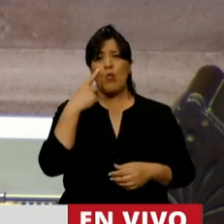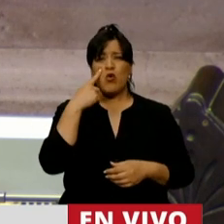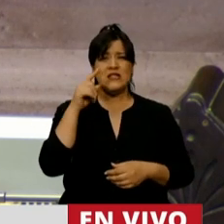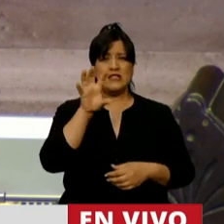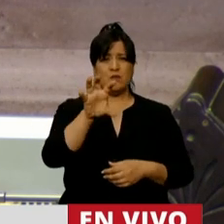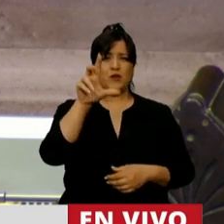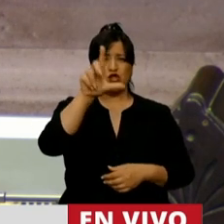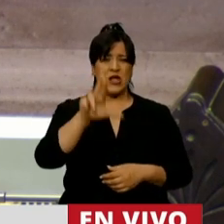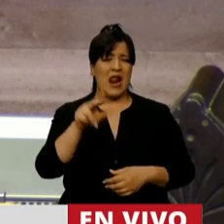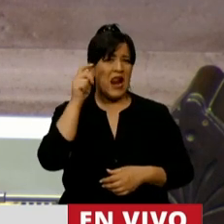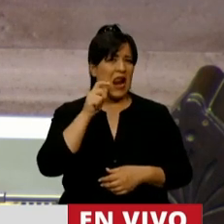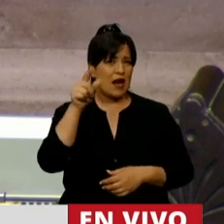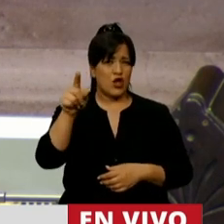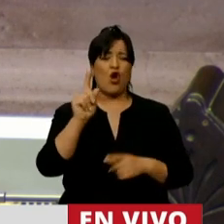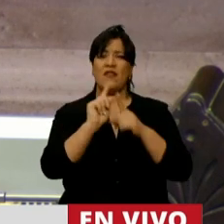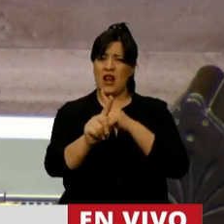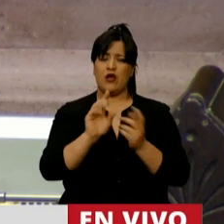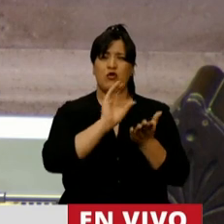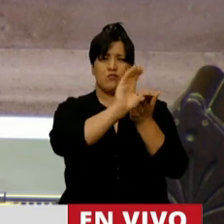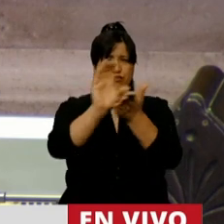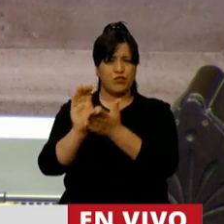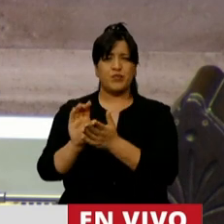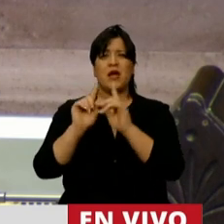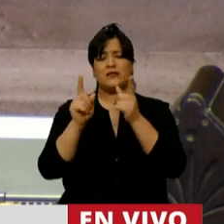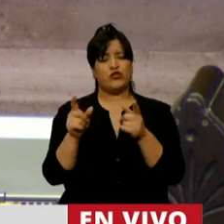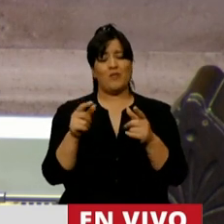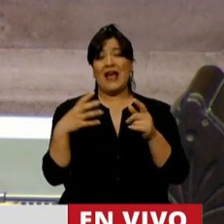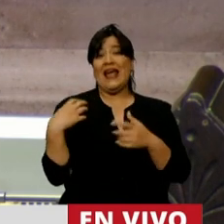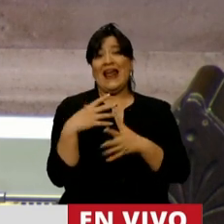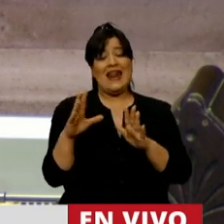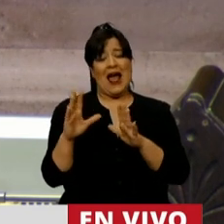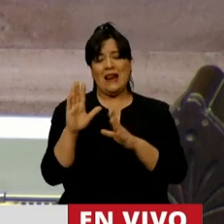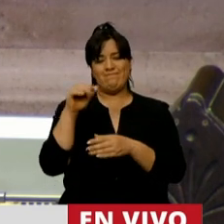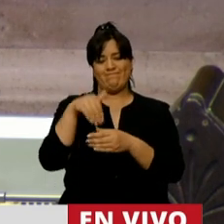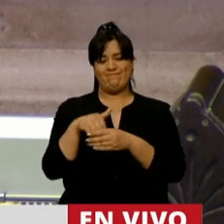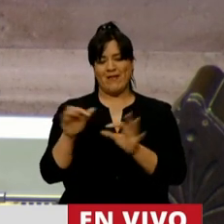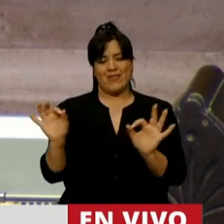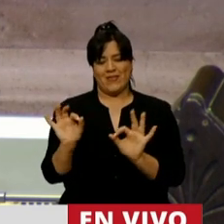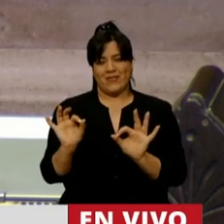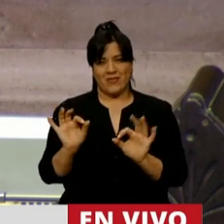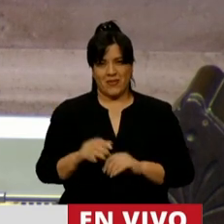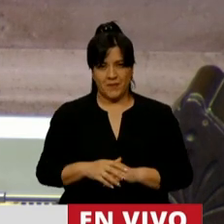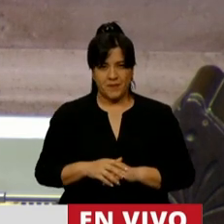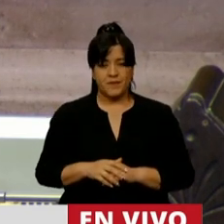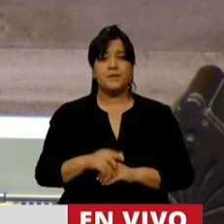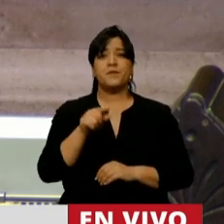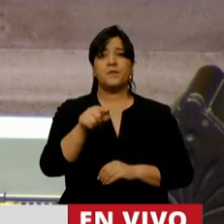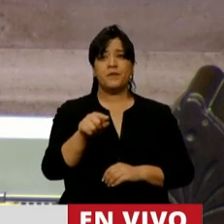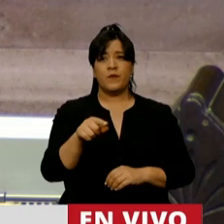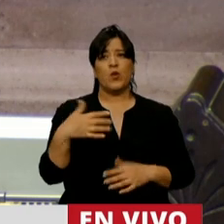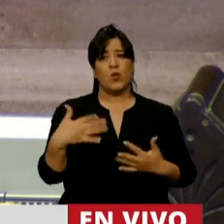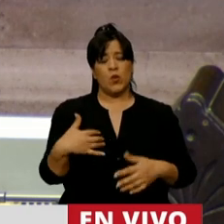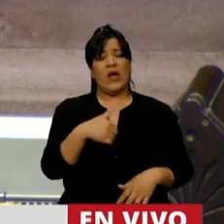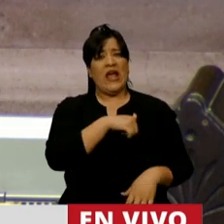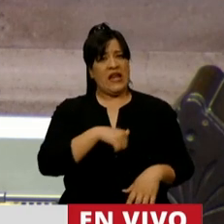provincia en forma directa y me abstendré en general. No demos por cerrado el año con heridas